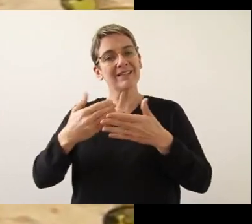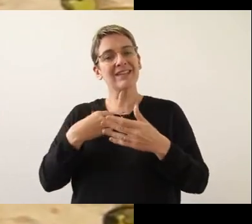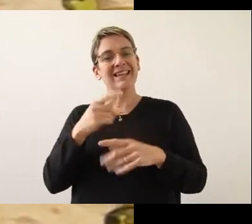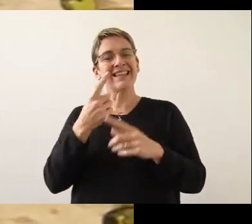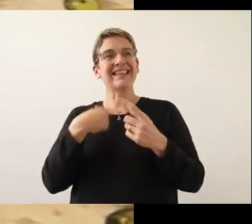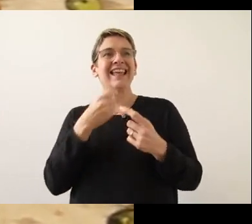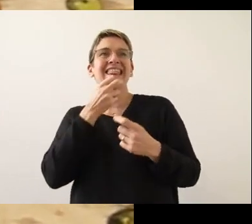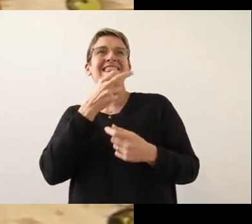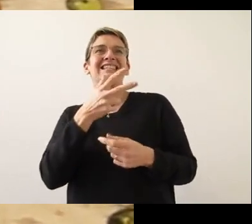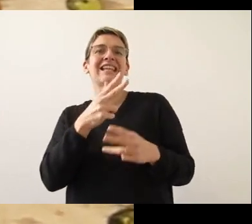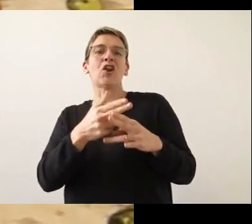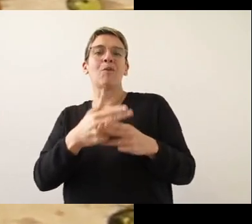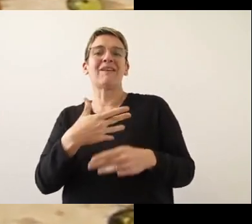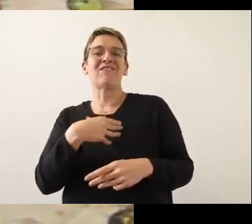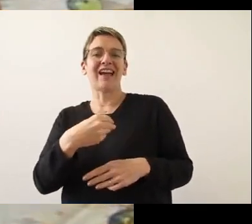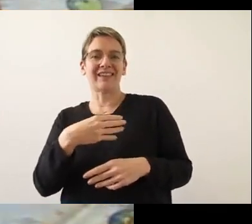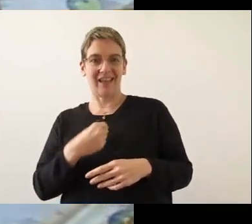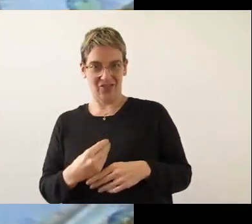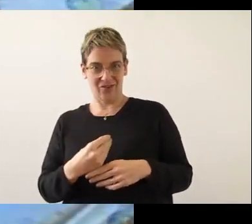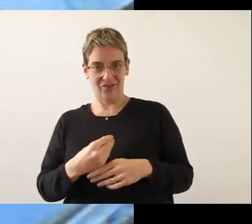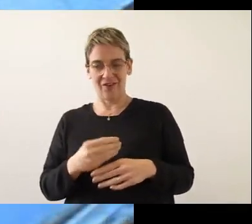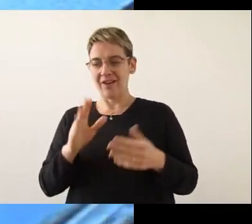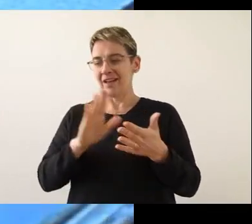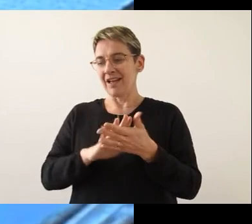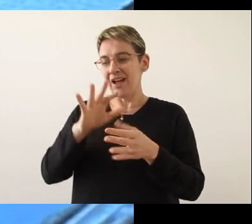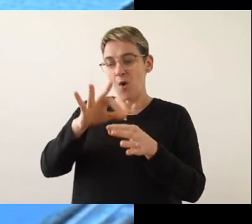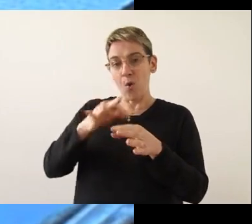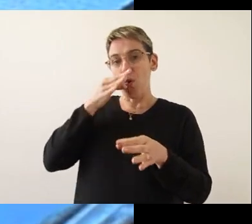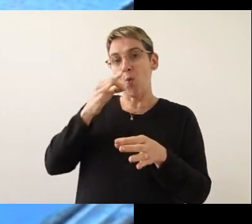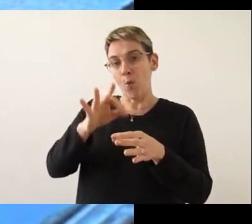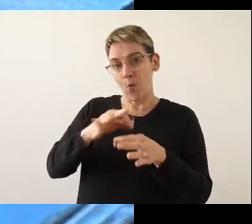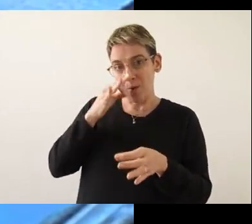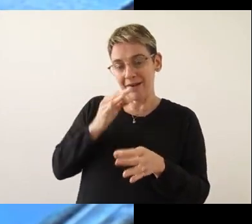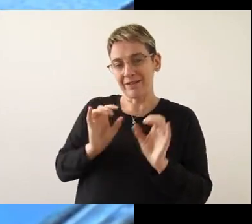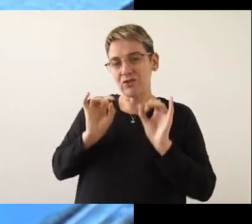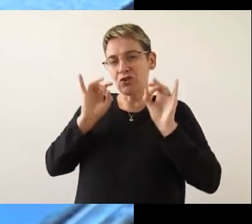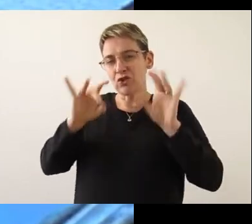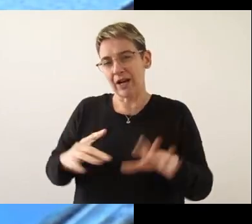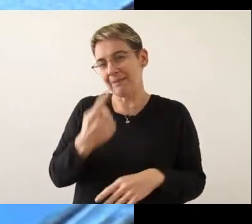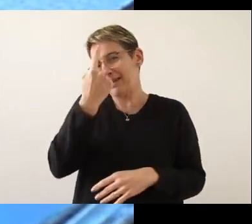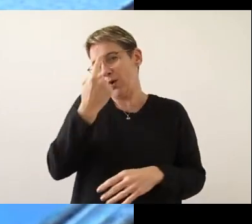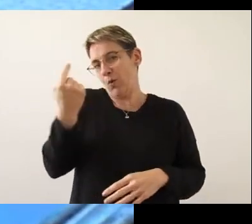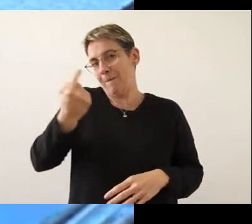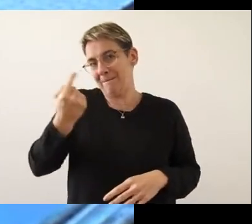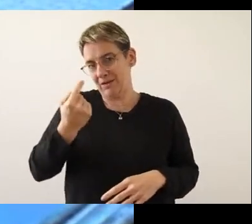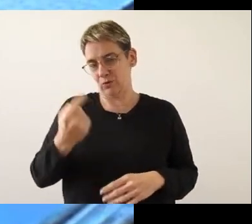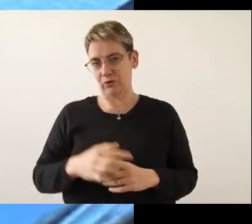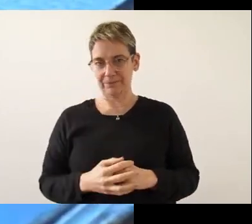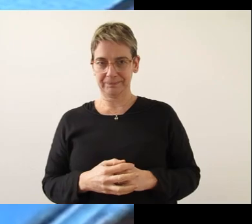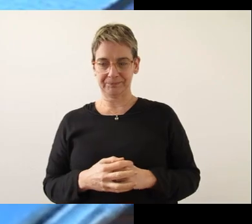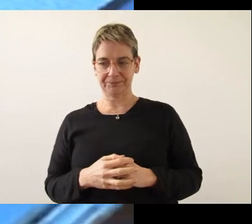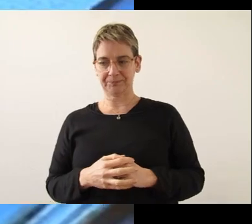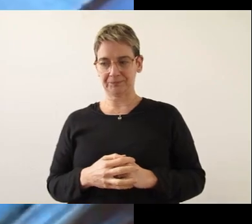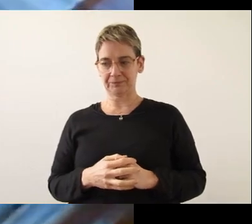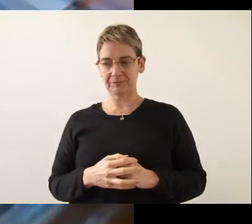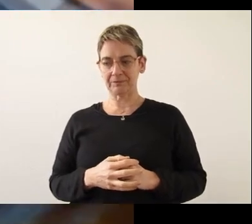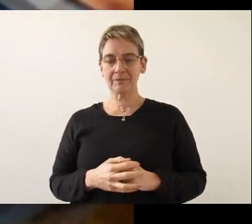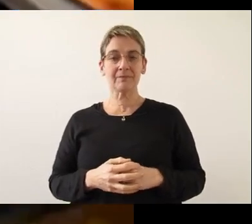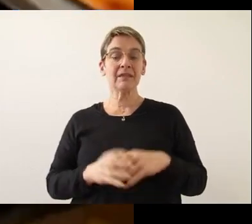blanqueado. En el caso de las uvas, la inmersión es durante solo un minuto.